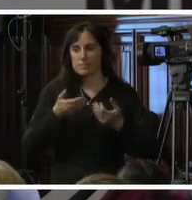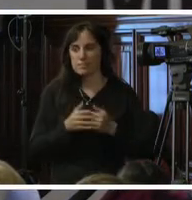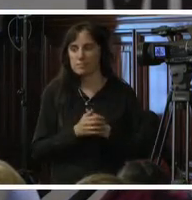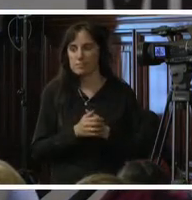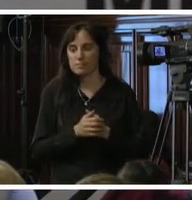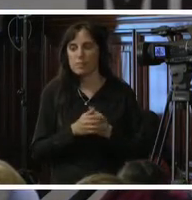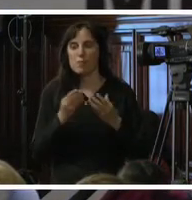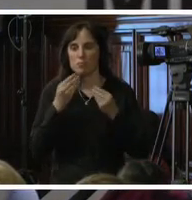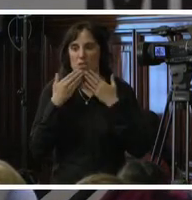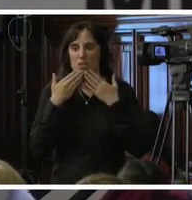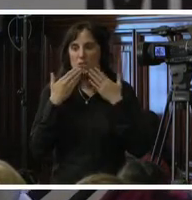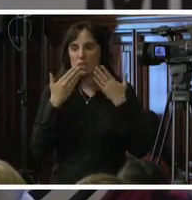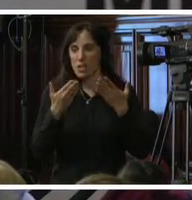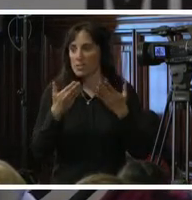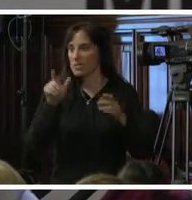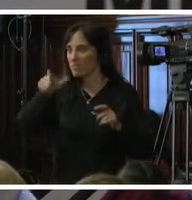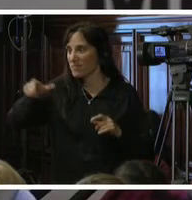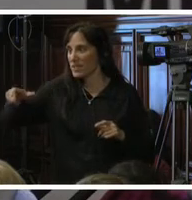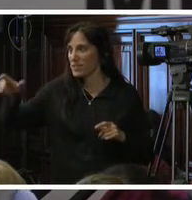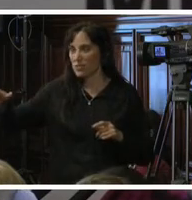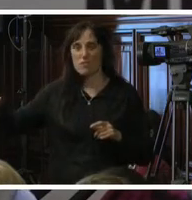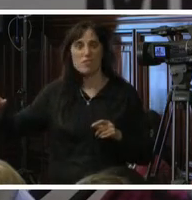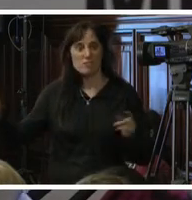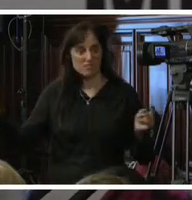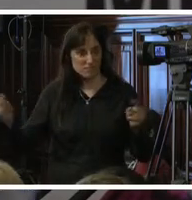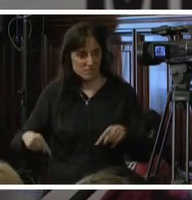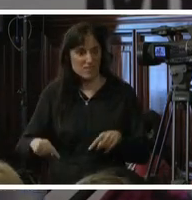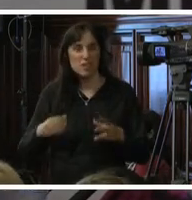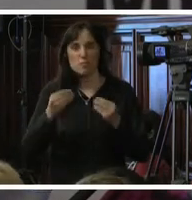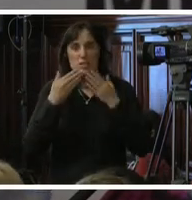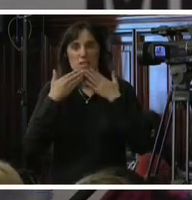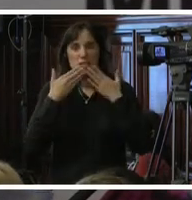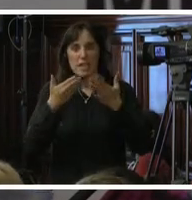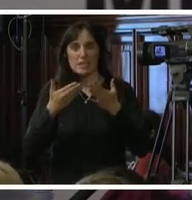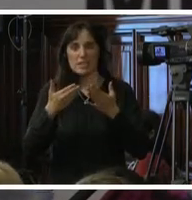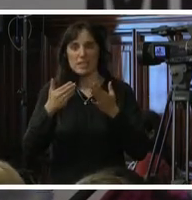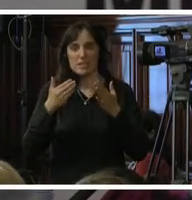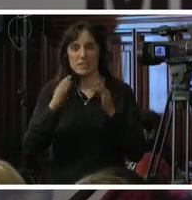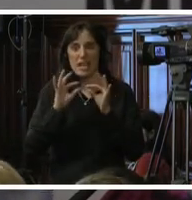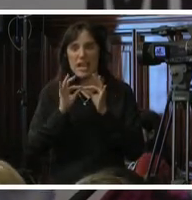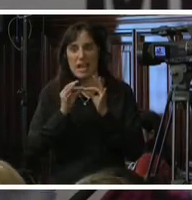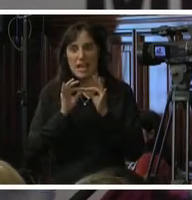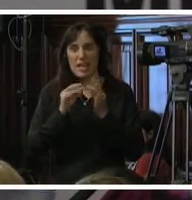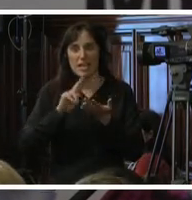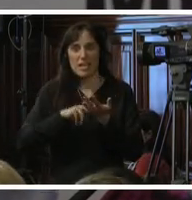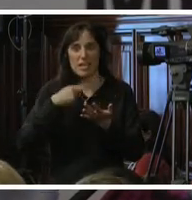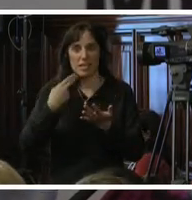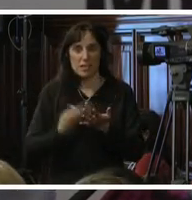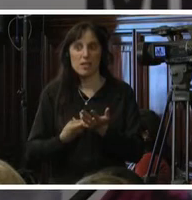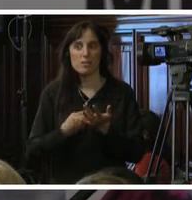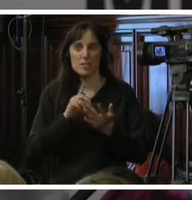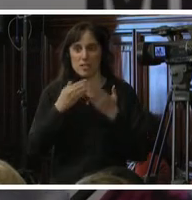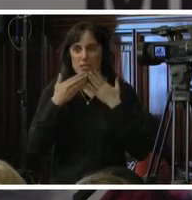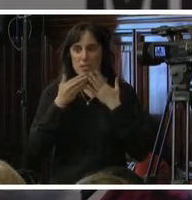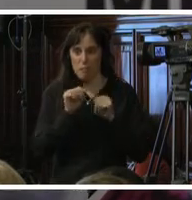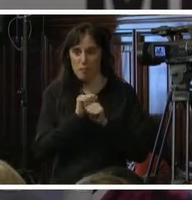efectivos. Muchas gracias al público por venir, muchas gracias a los intérpretes por su asistencia para ayudarnos